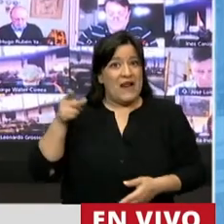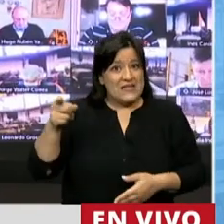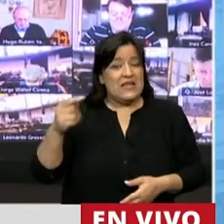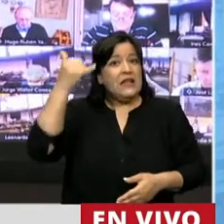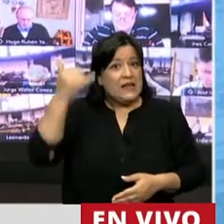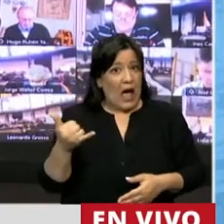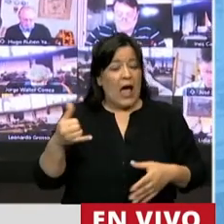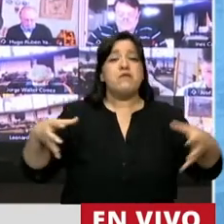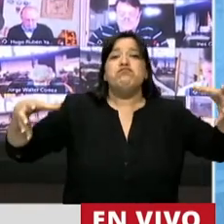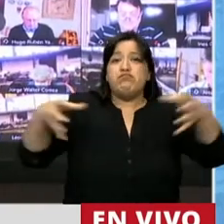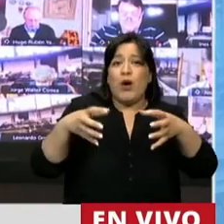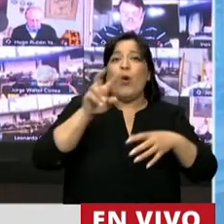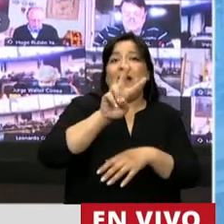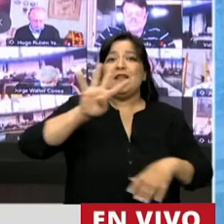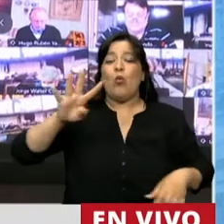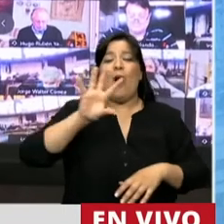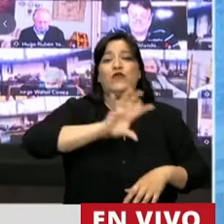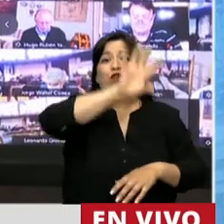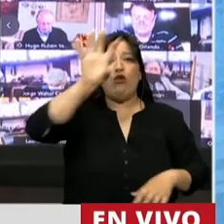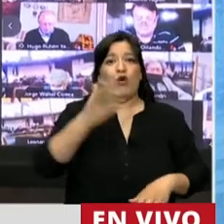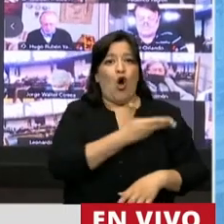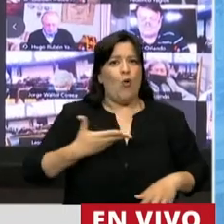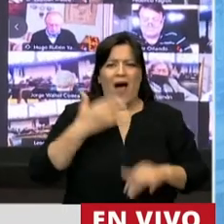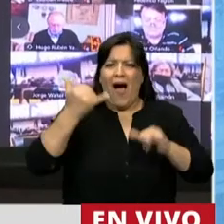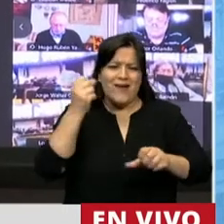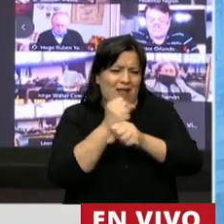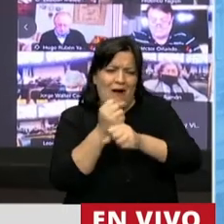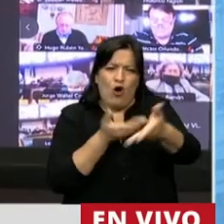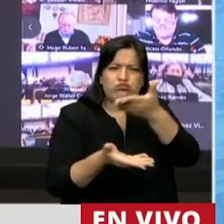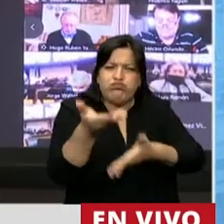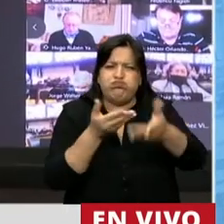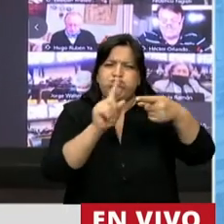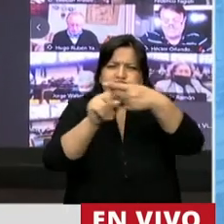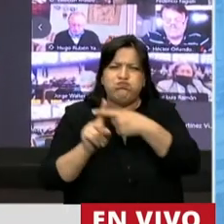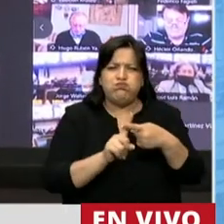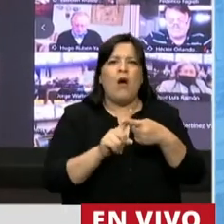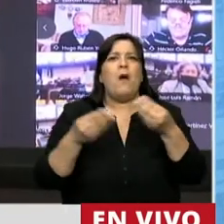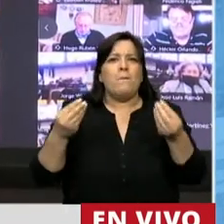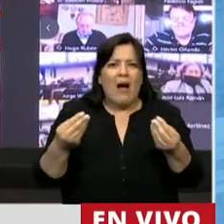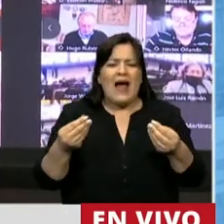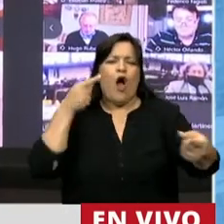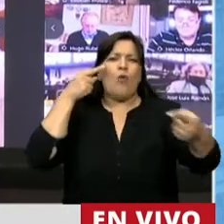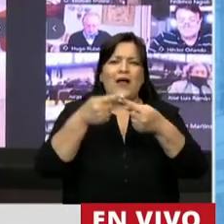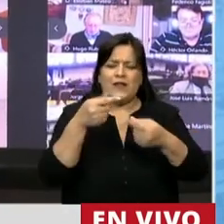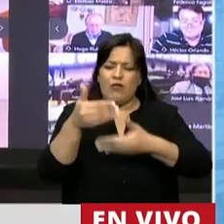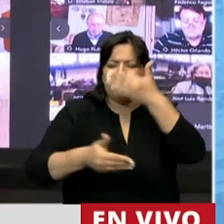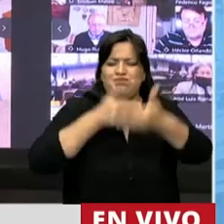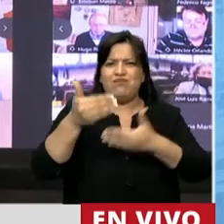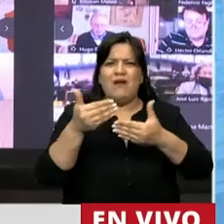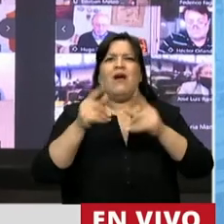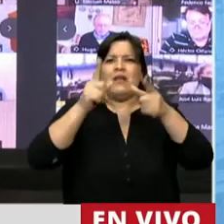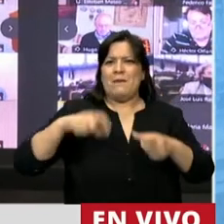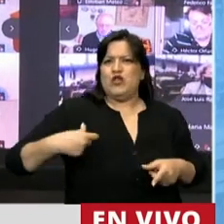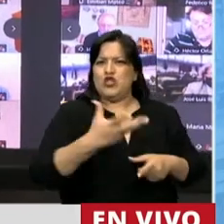gobernadores, donde hay una articulación de un trabajo para generar realmente un desarrollo, inclusión social,